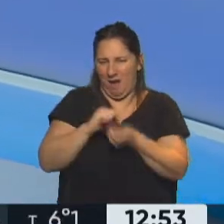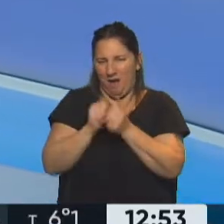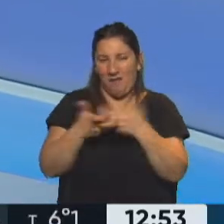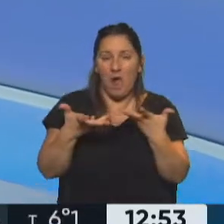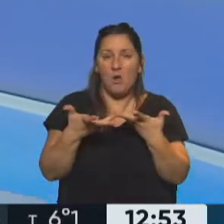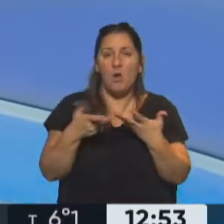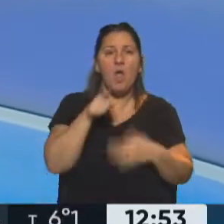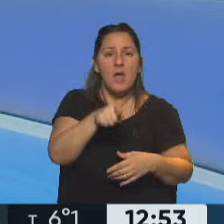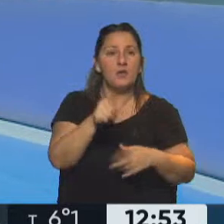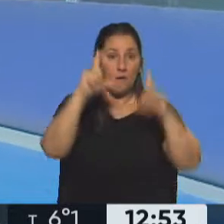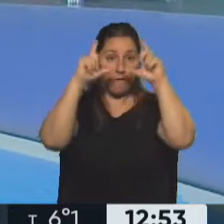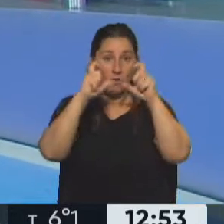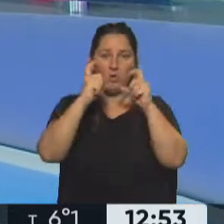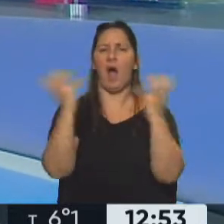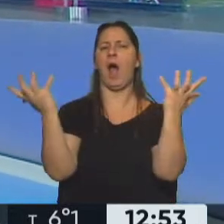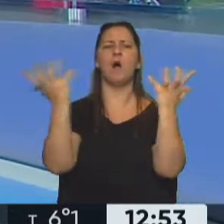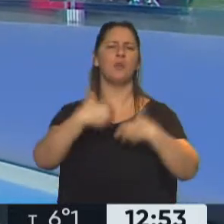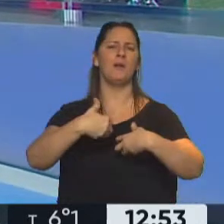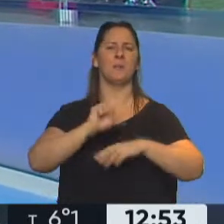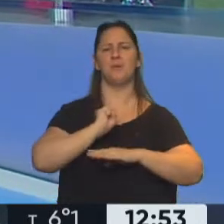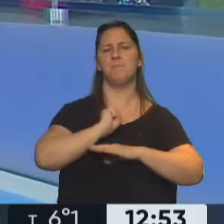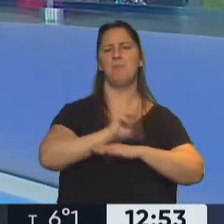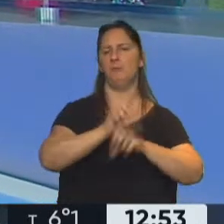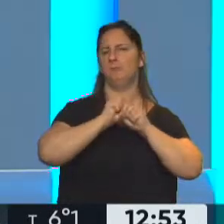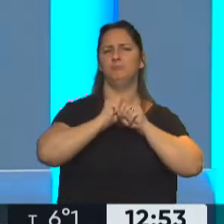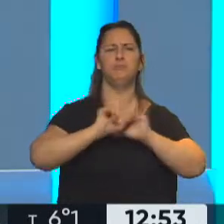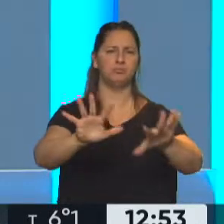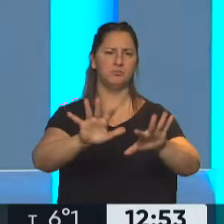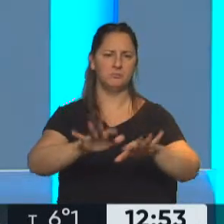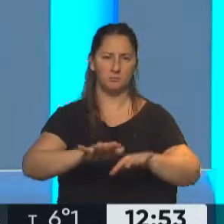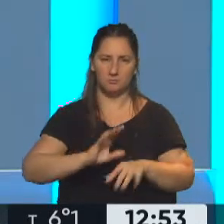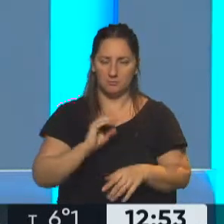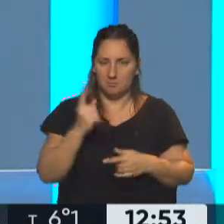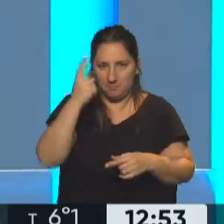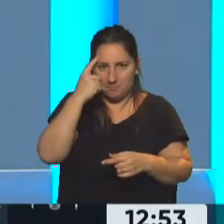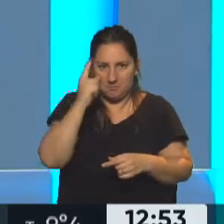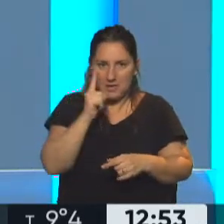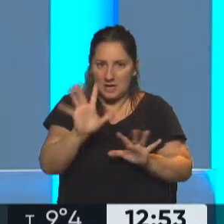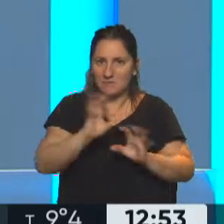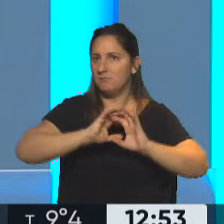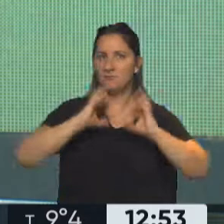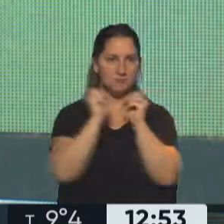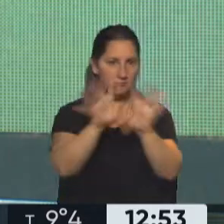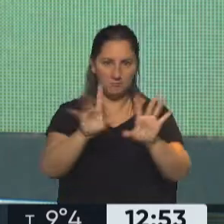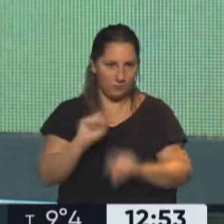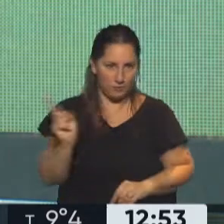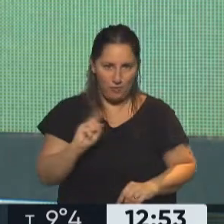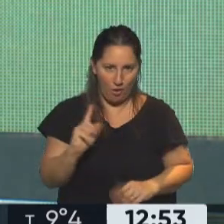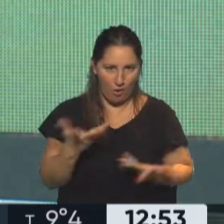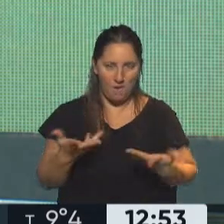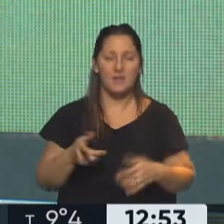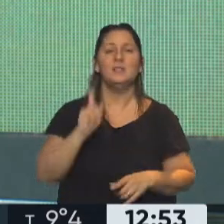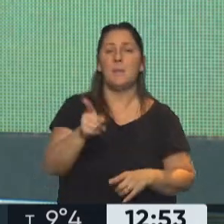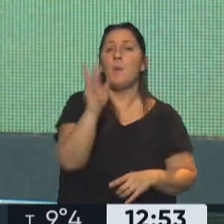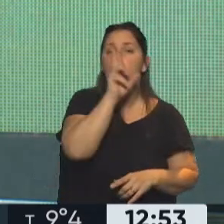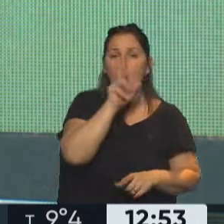eso habilita ya para que se consuma tu cuerpo, tu foto, demás, por todo el mundo. Sí, también pasa a aquellas mujeres que